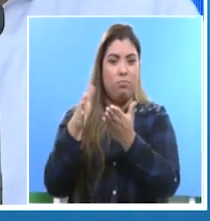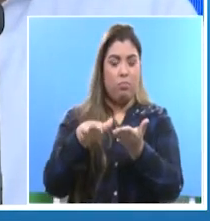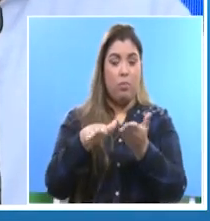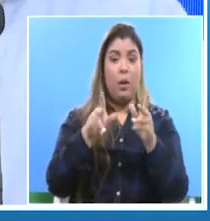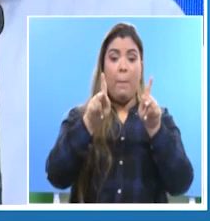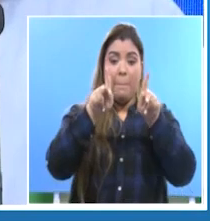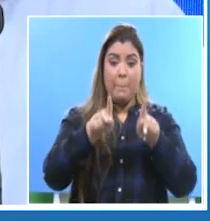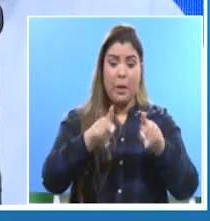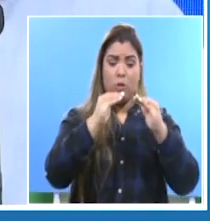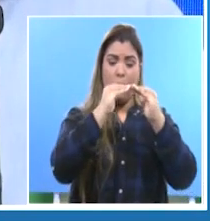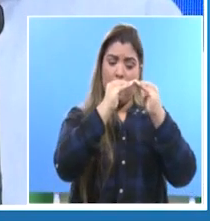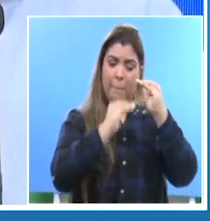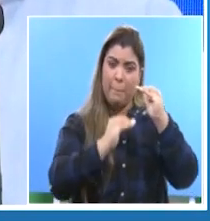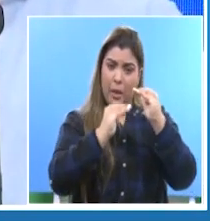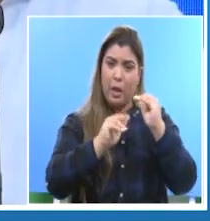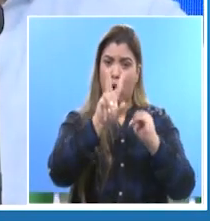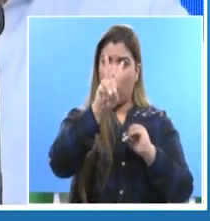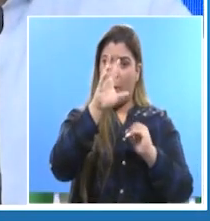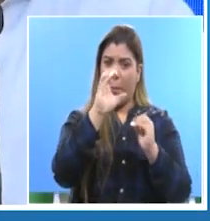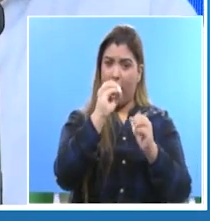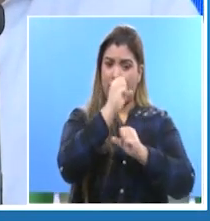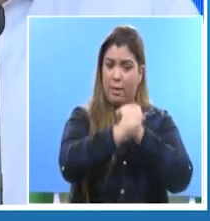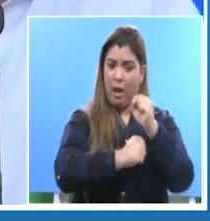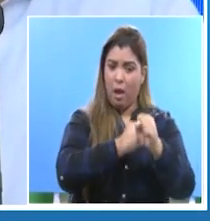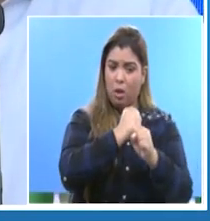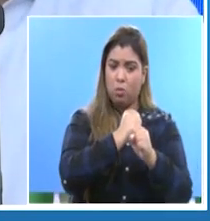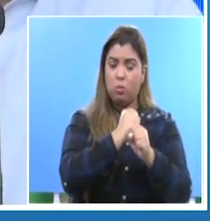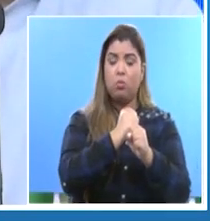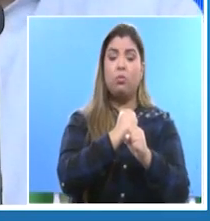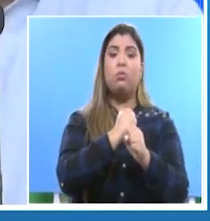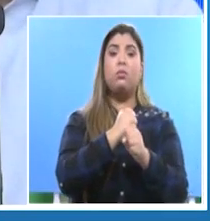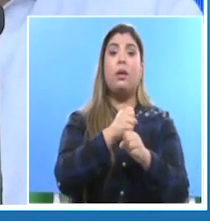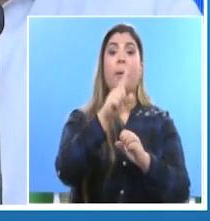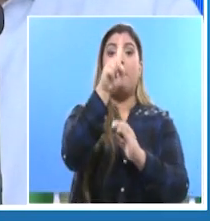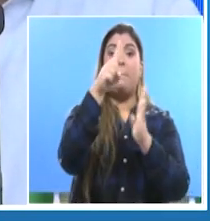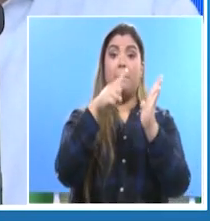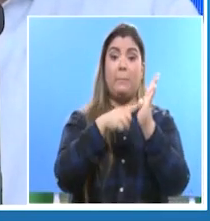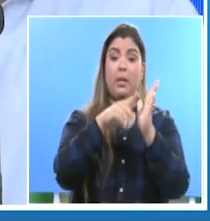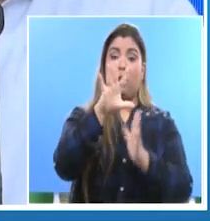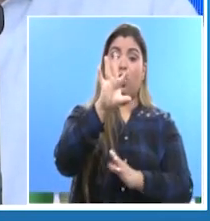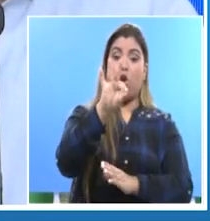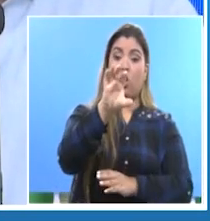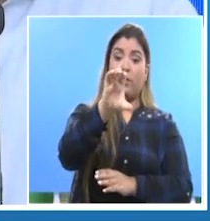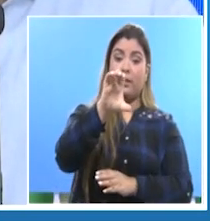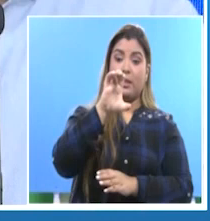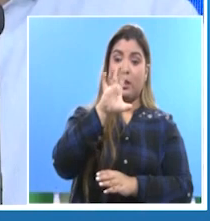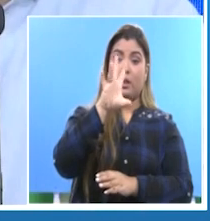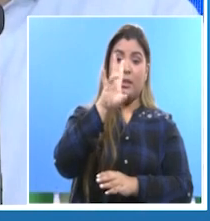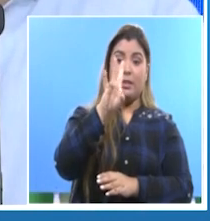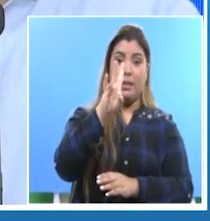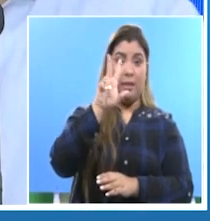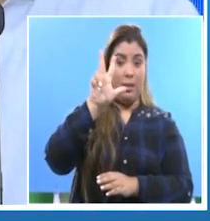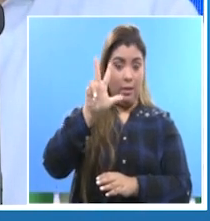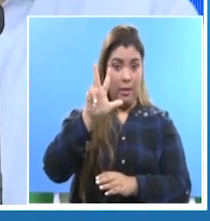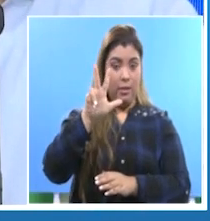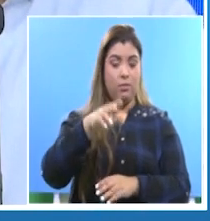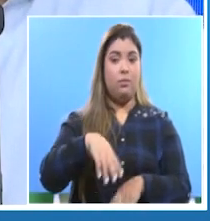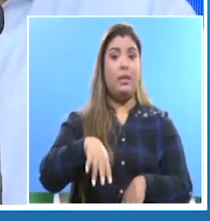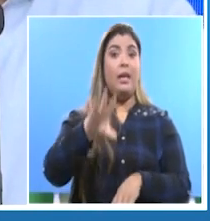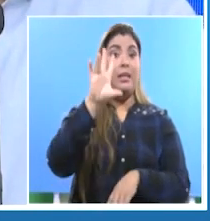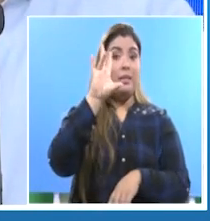menores de 20 años, hasta la fecha se han presentado 1.973 casos con 7